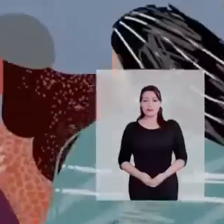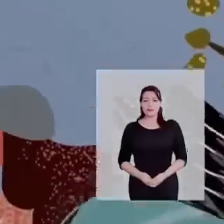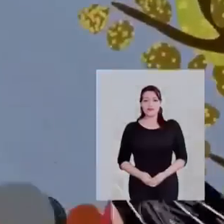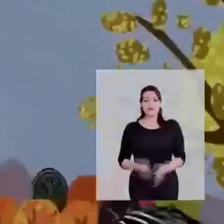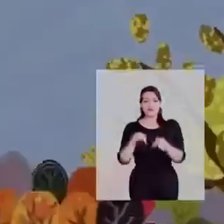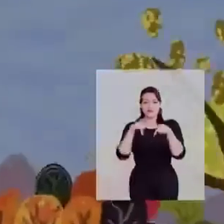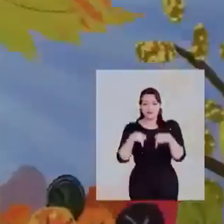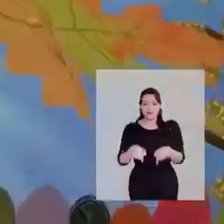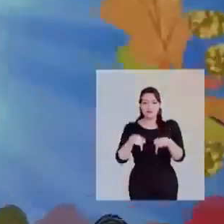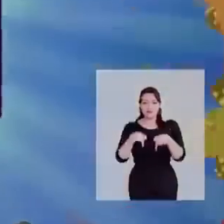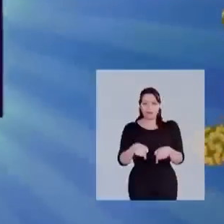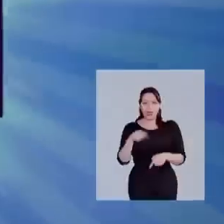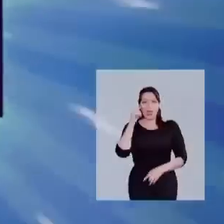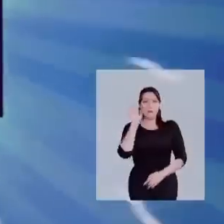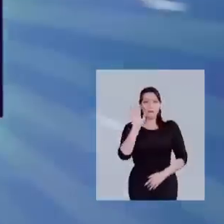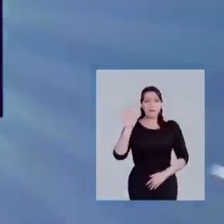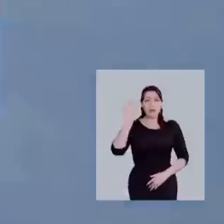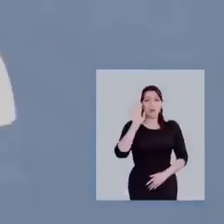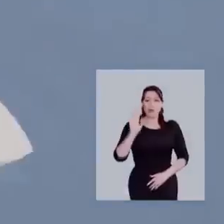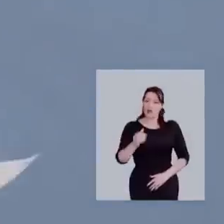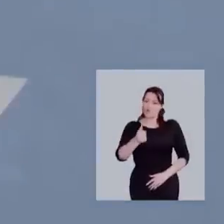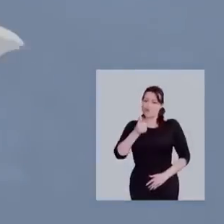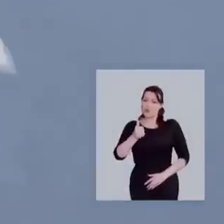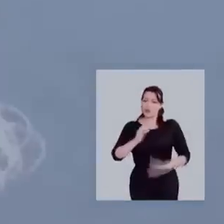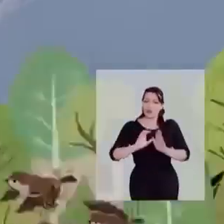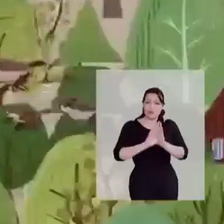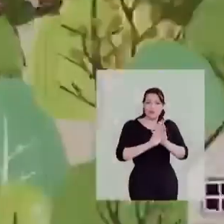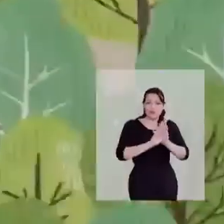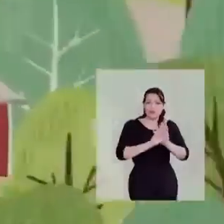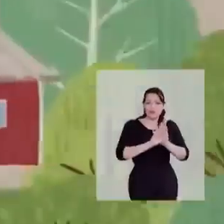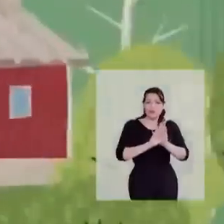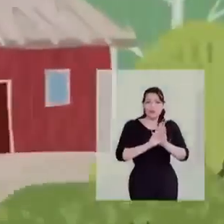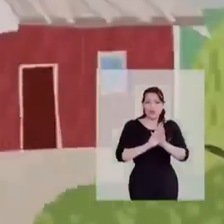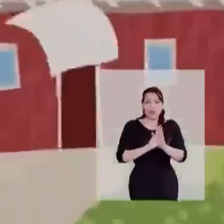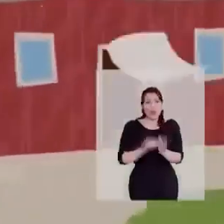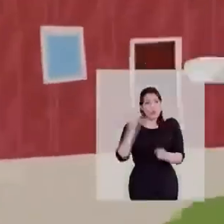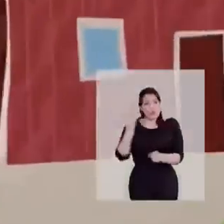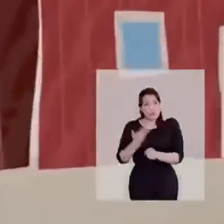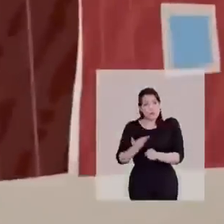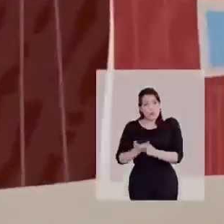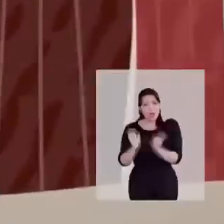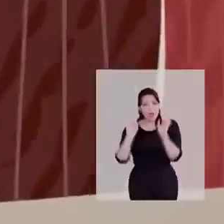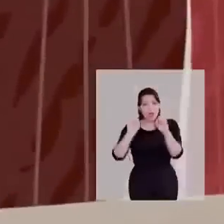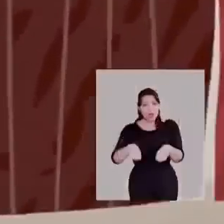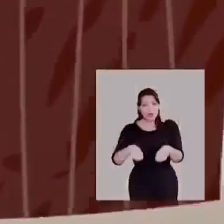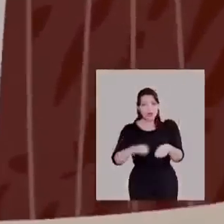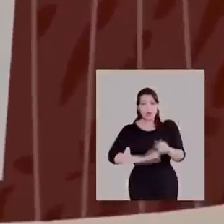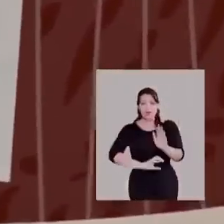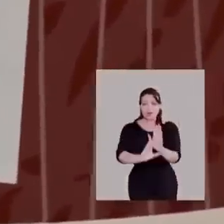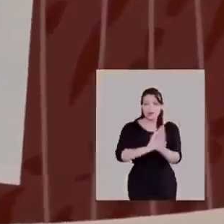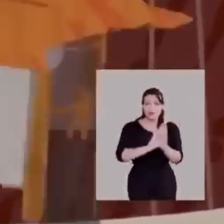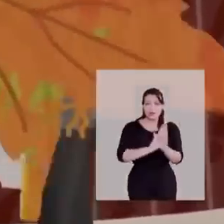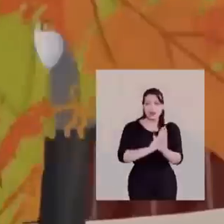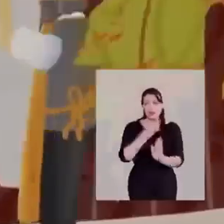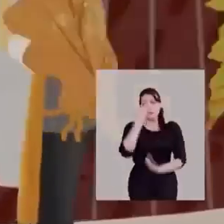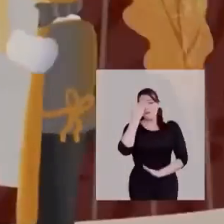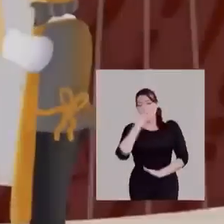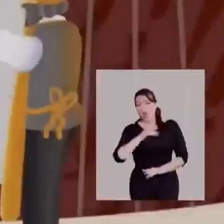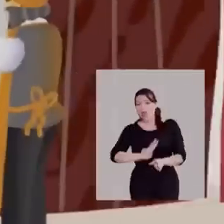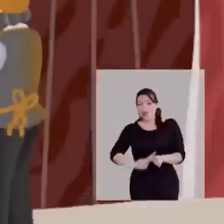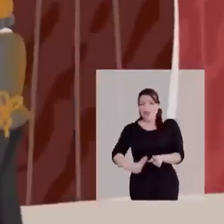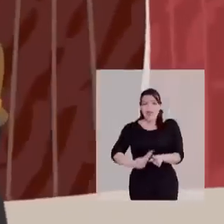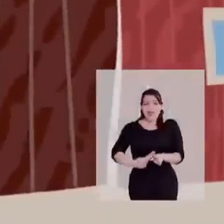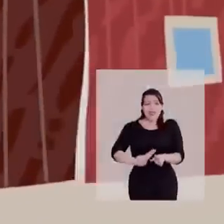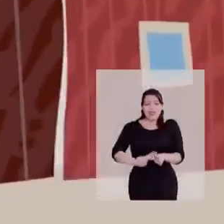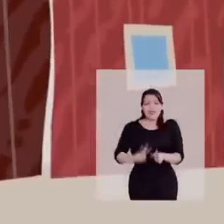Por eso desde aquí imaginamos una buena constitución. Pero cuando nos piden que aprobemos una constitución mal hecha,